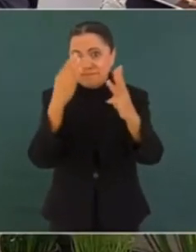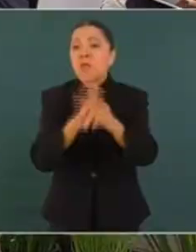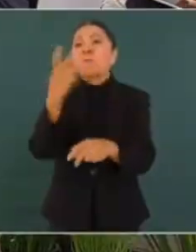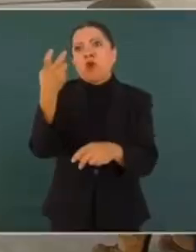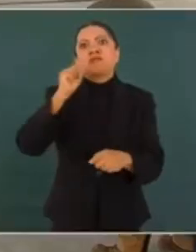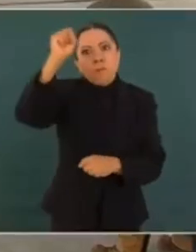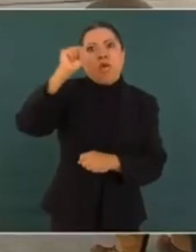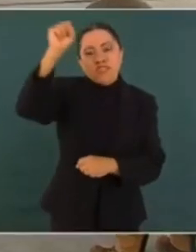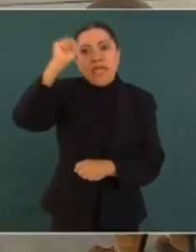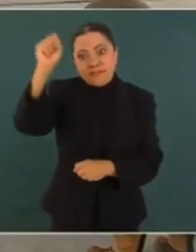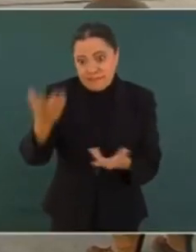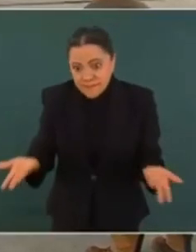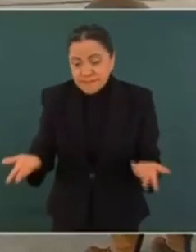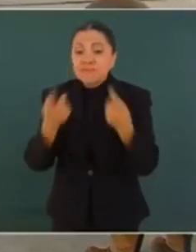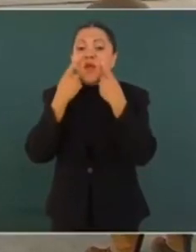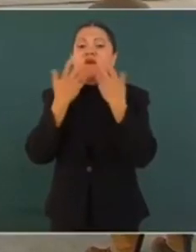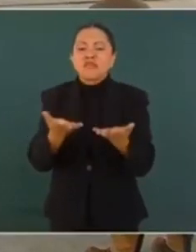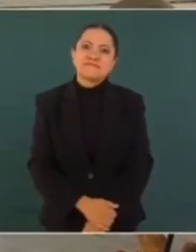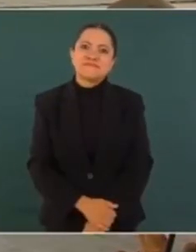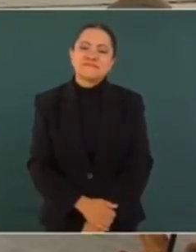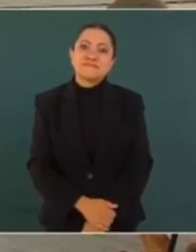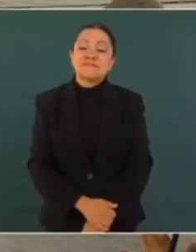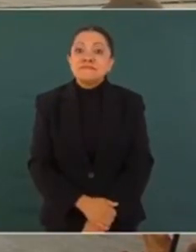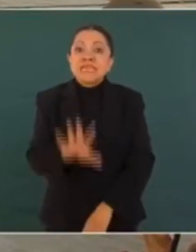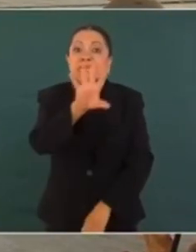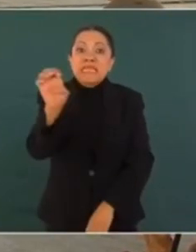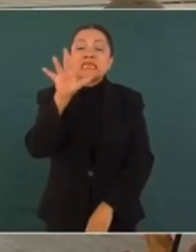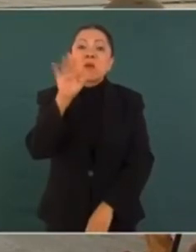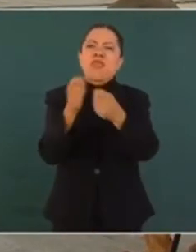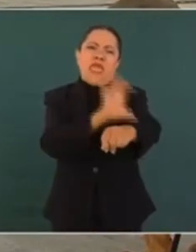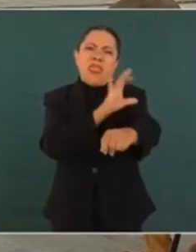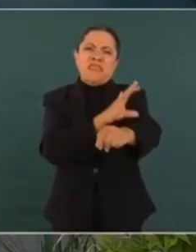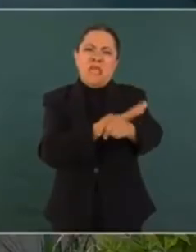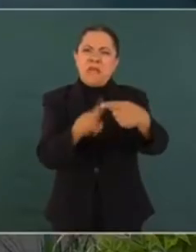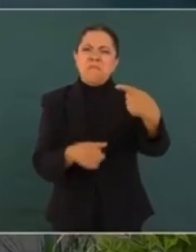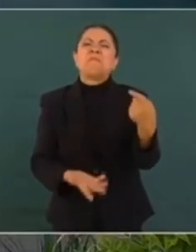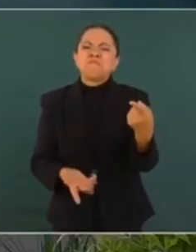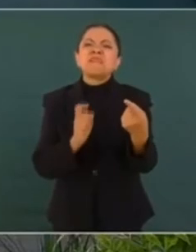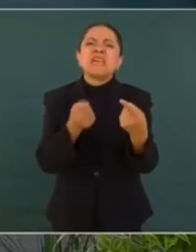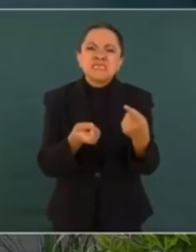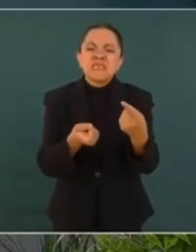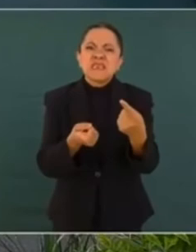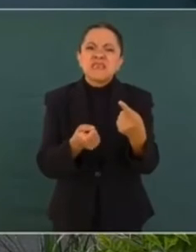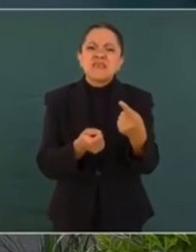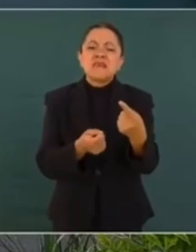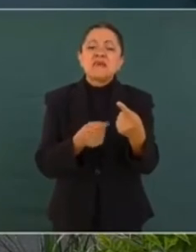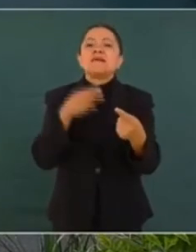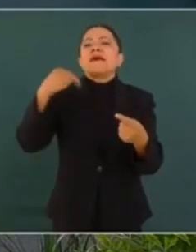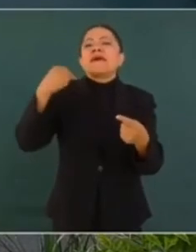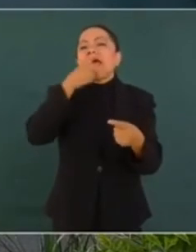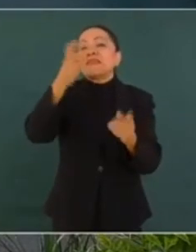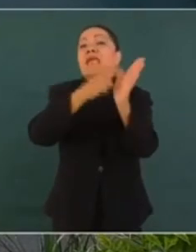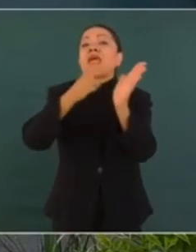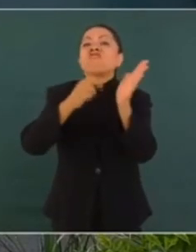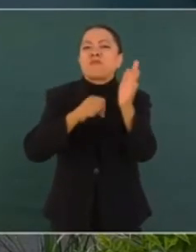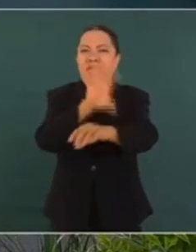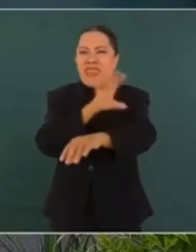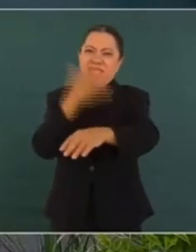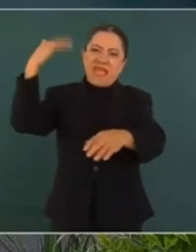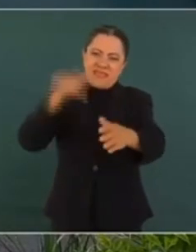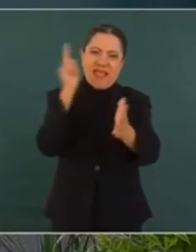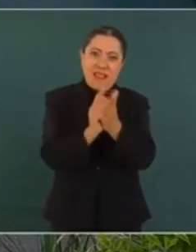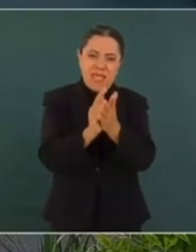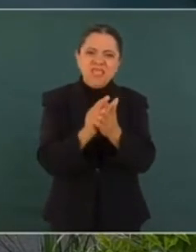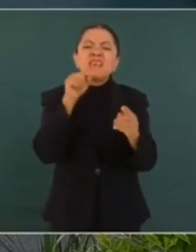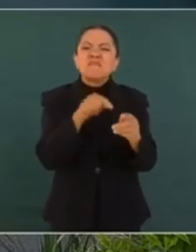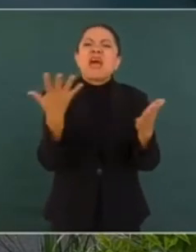protestas. Pero miren esta. La que de 551 plazas es producto de la llamada reforma energética, que